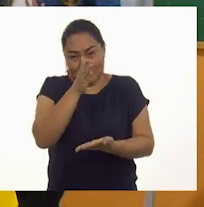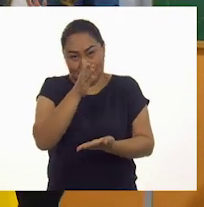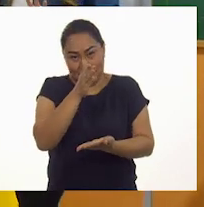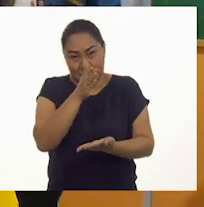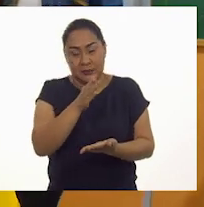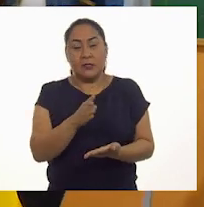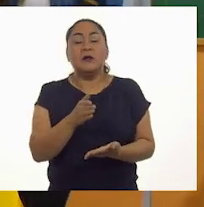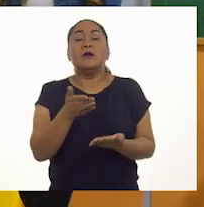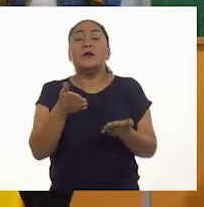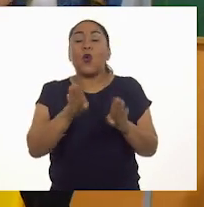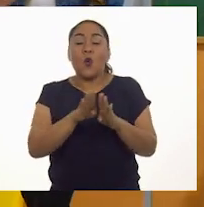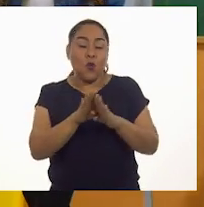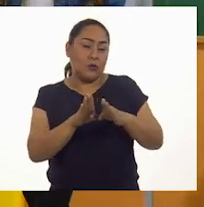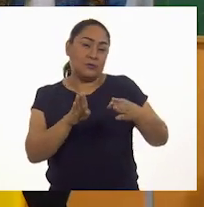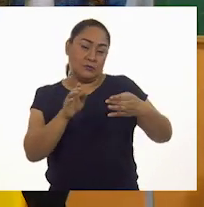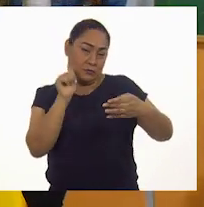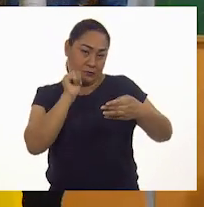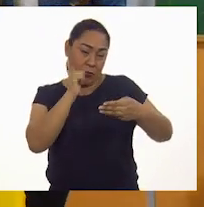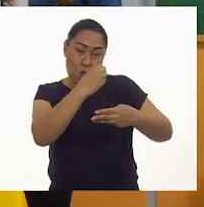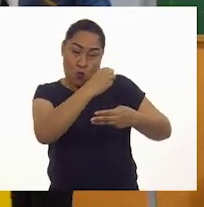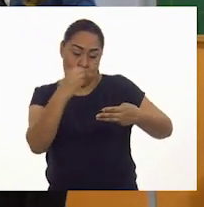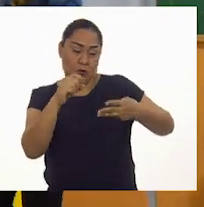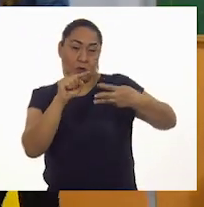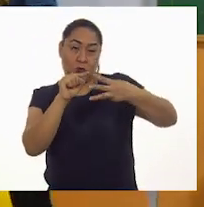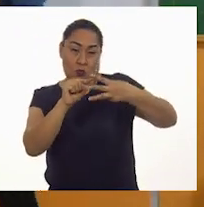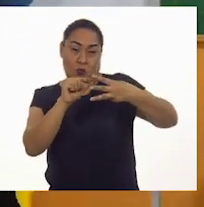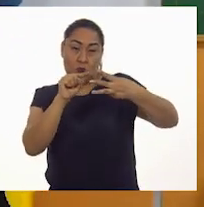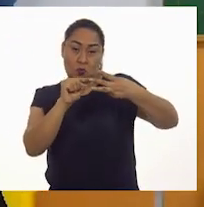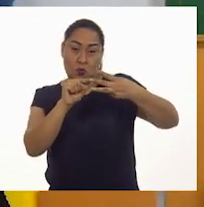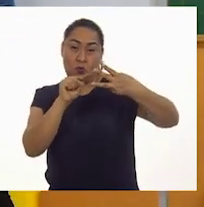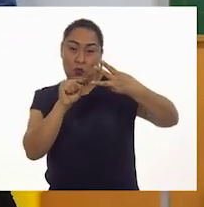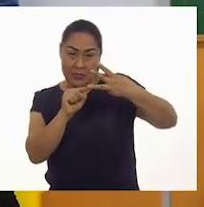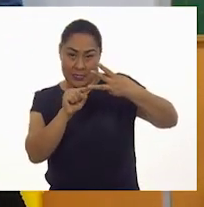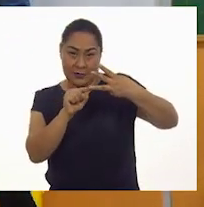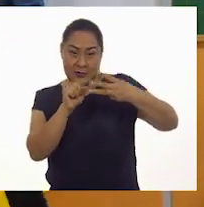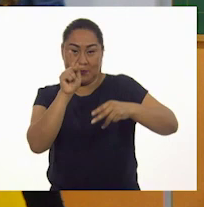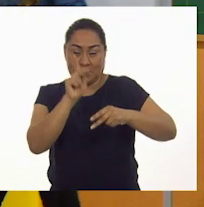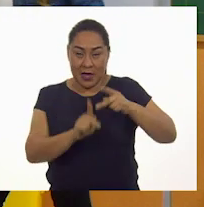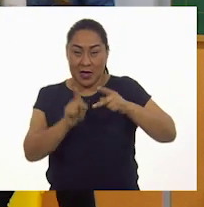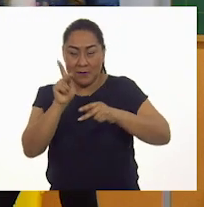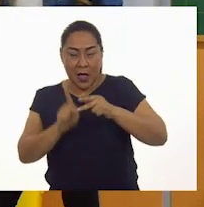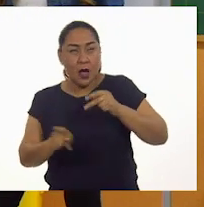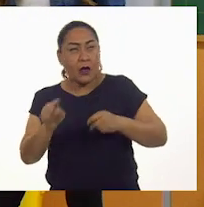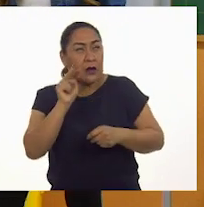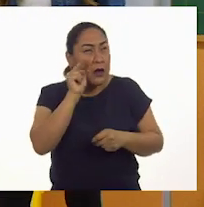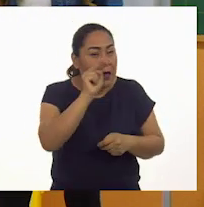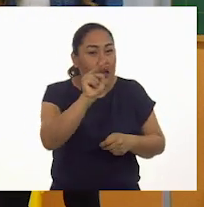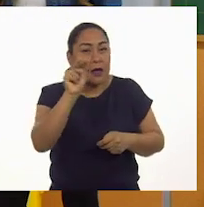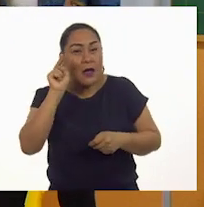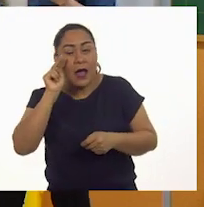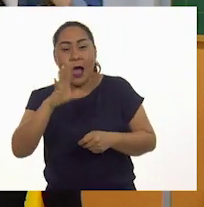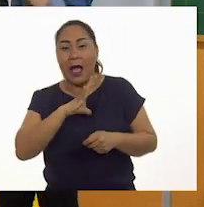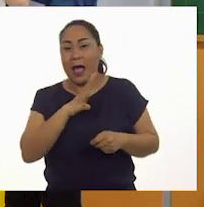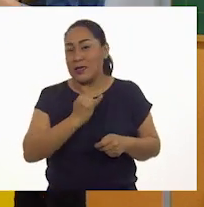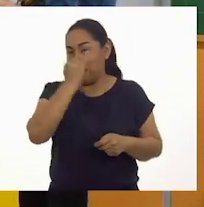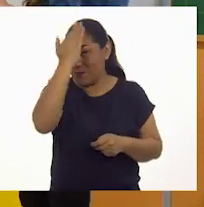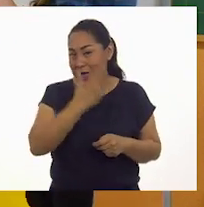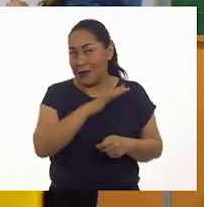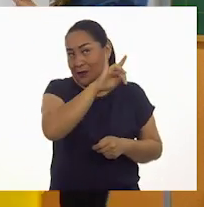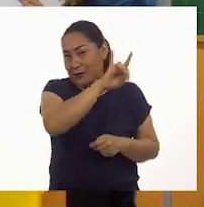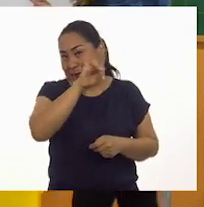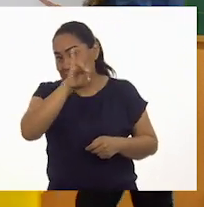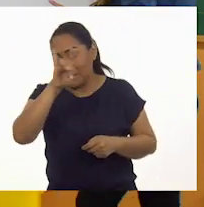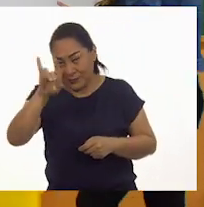Y la ordenamos en tres pasos. Uno, dos y tres. Y aquí los tenemos identificados con sus imágenes. Ahora,